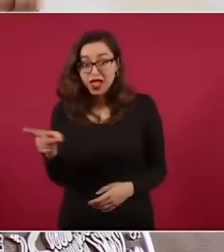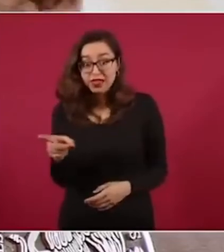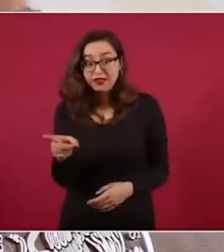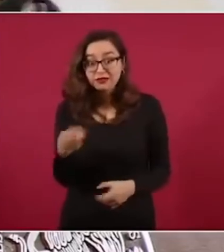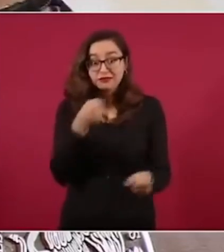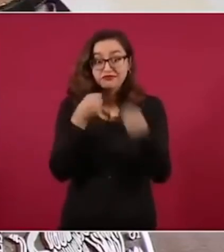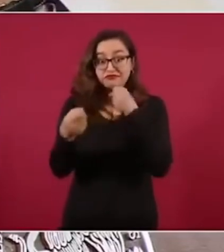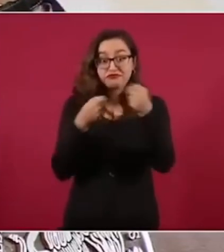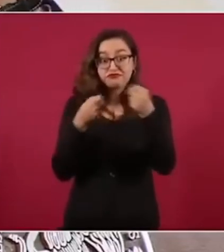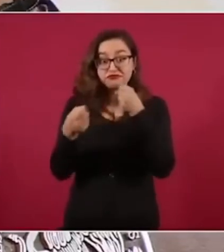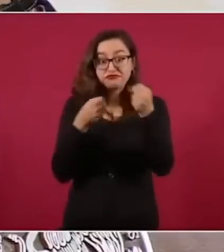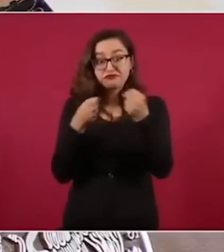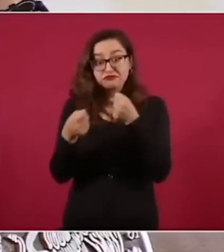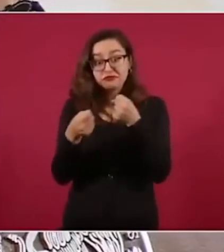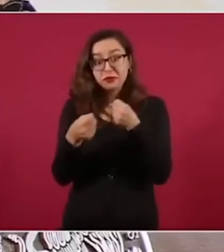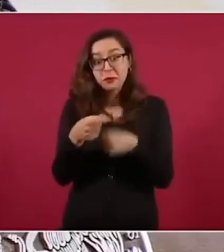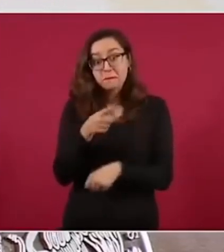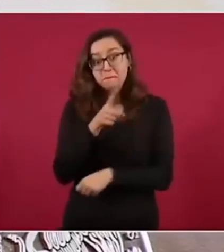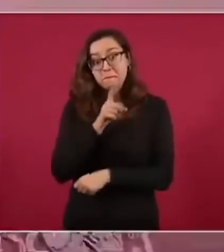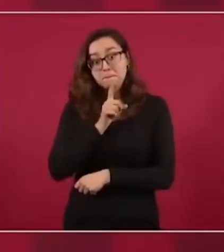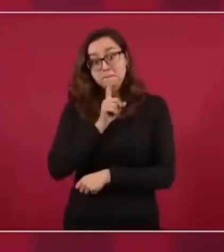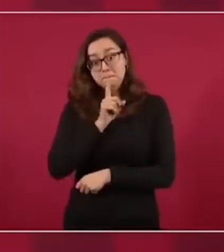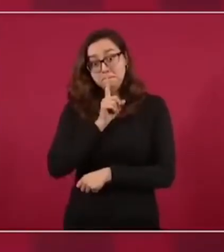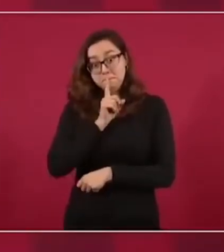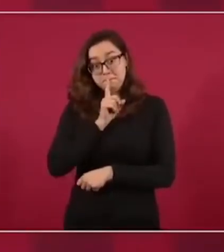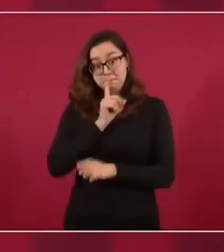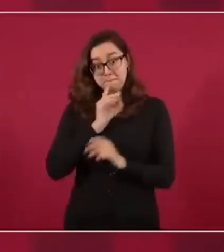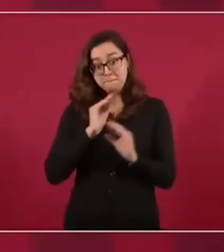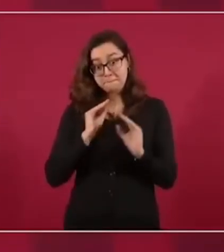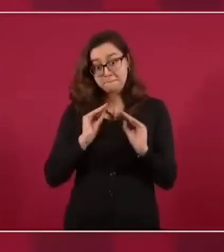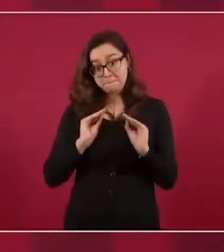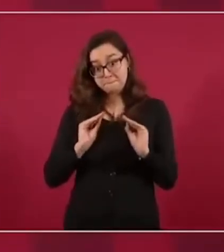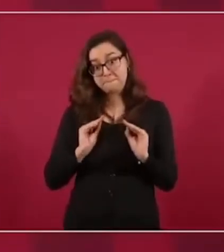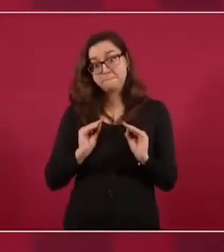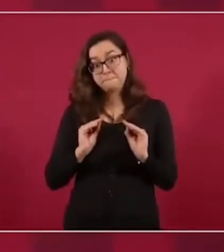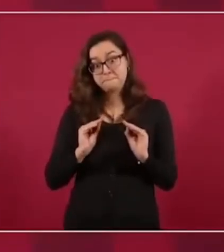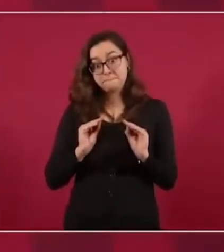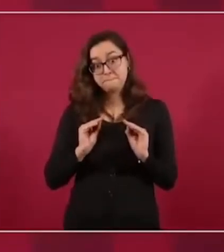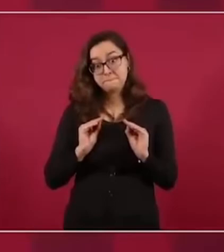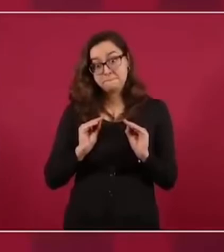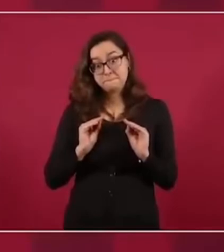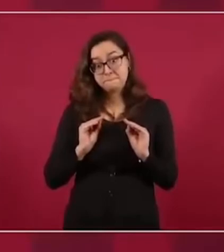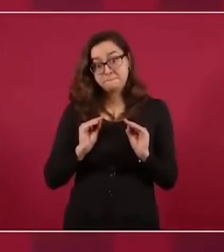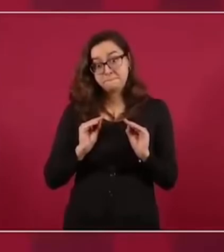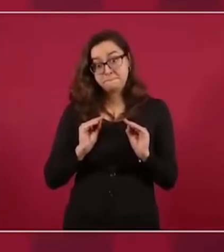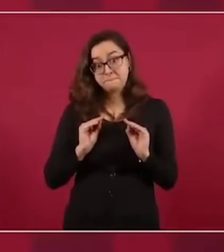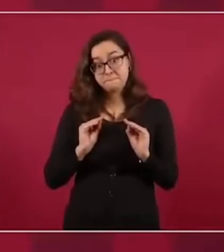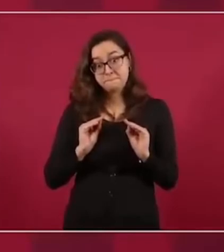con honrosas excepciones, permanecían callados como momias.